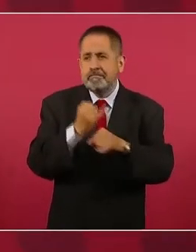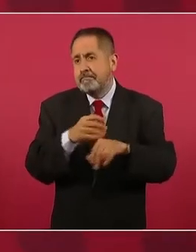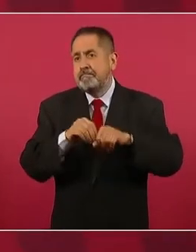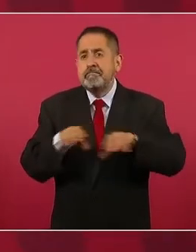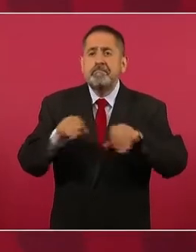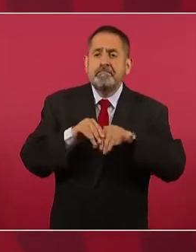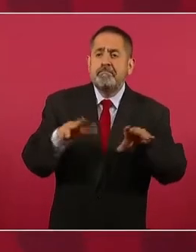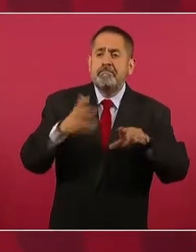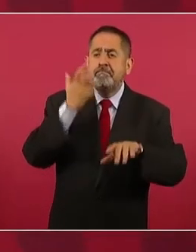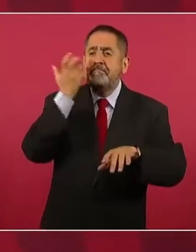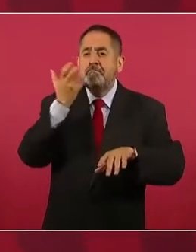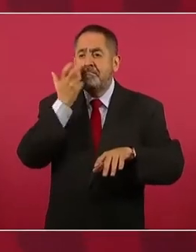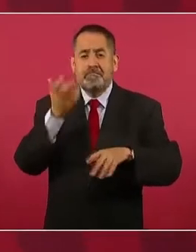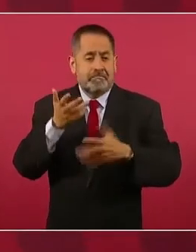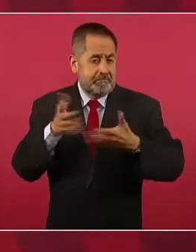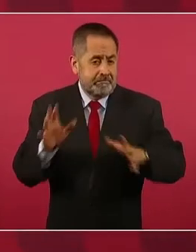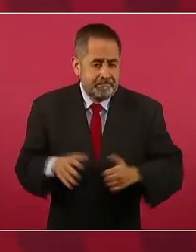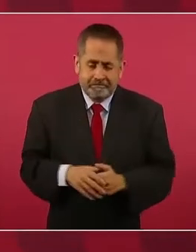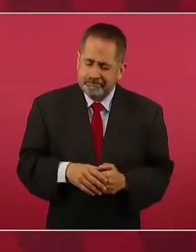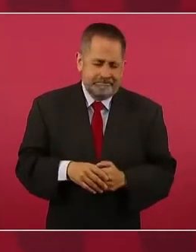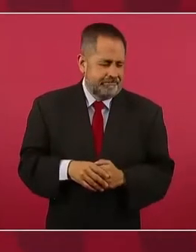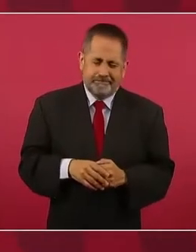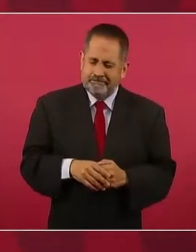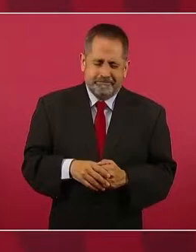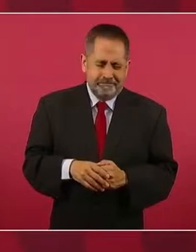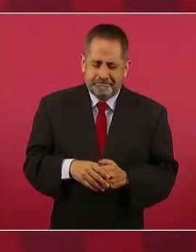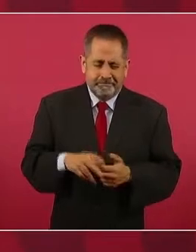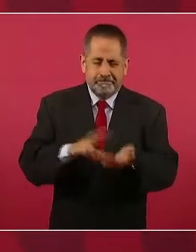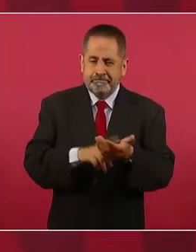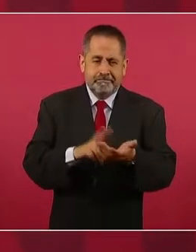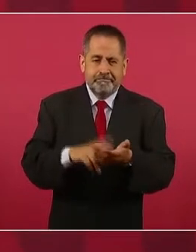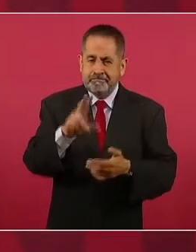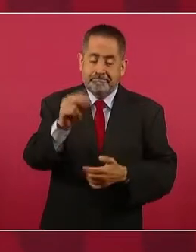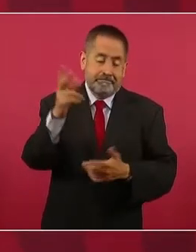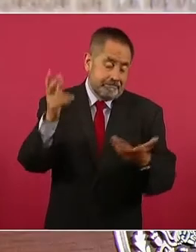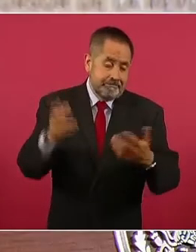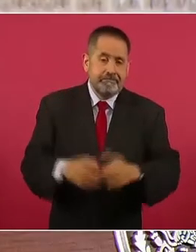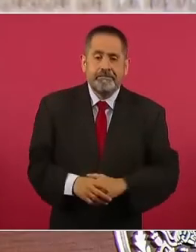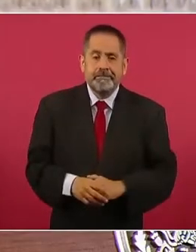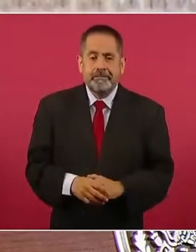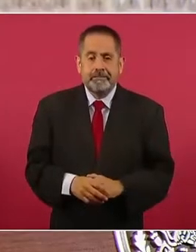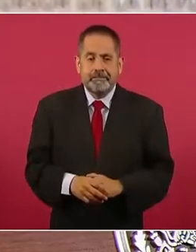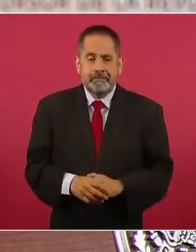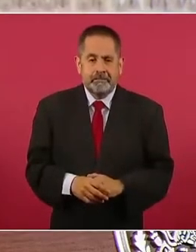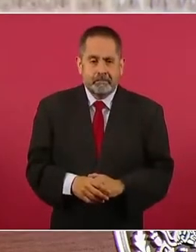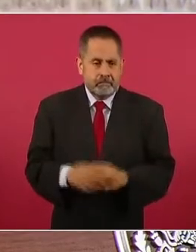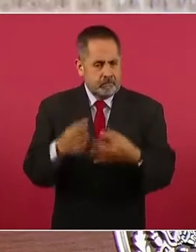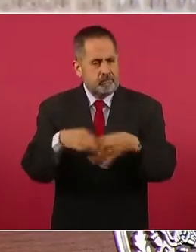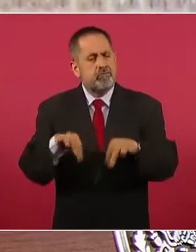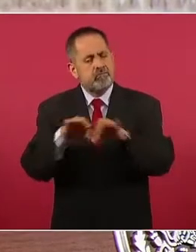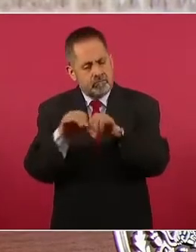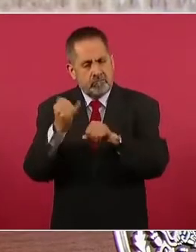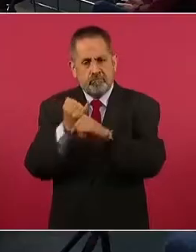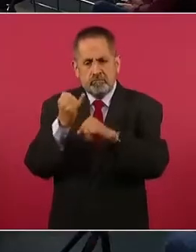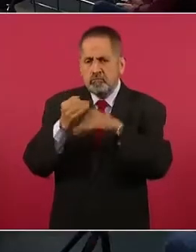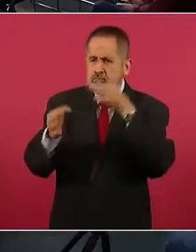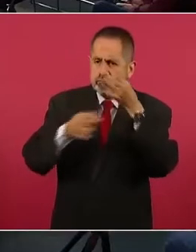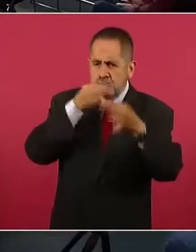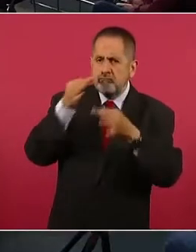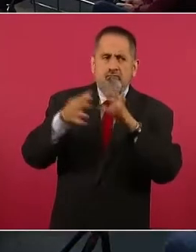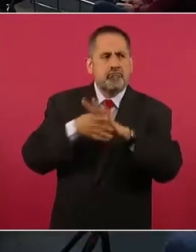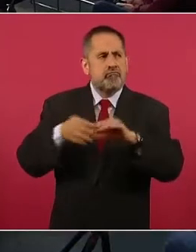Ya con eso sí es importante las